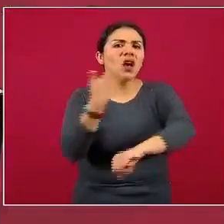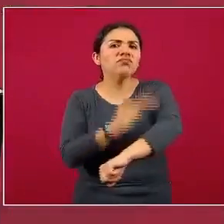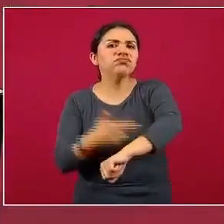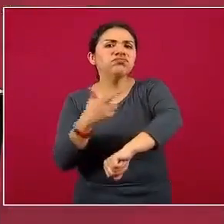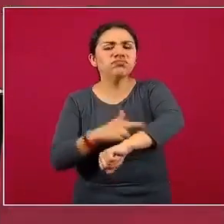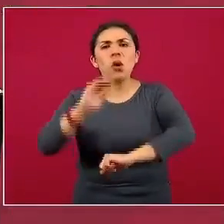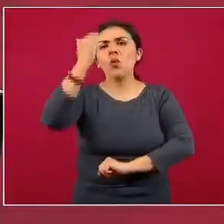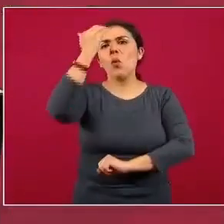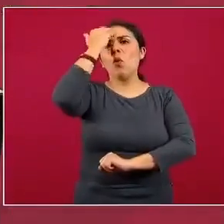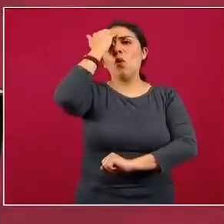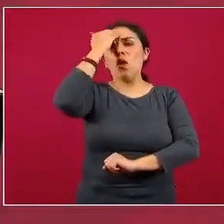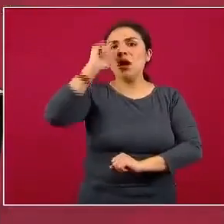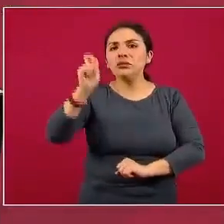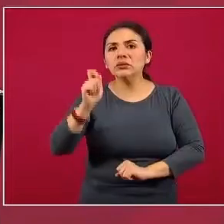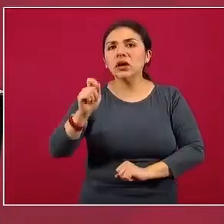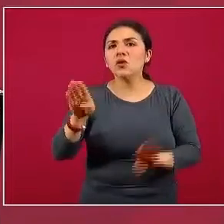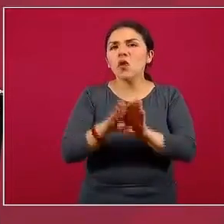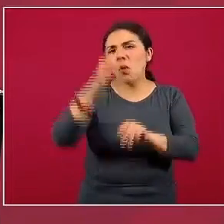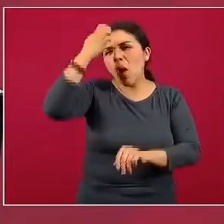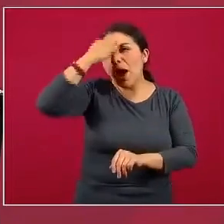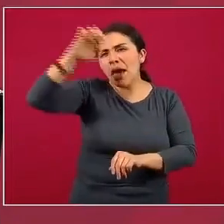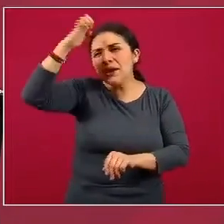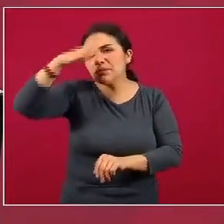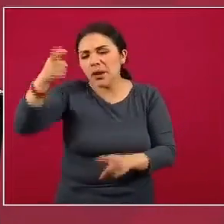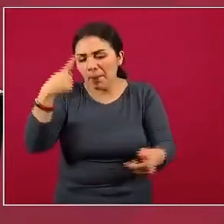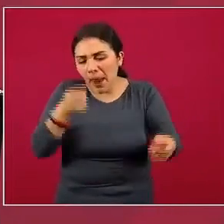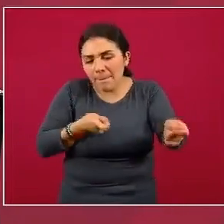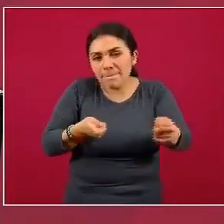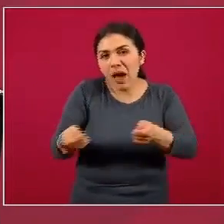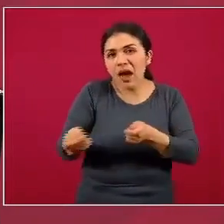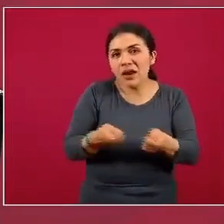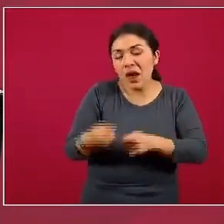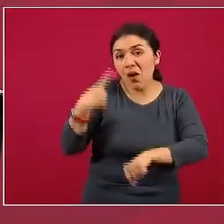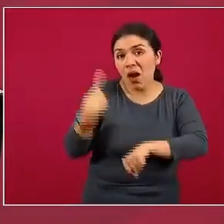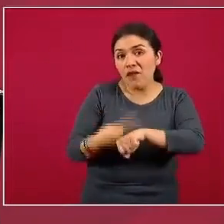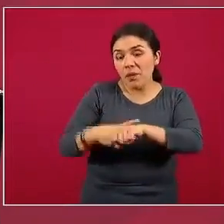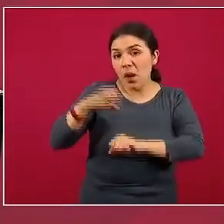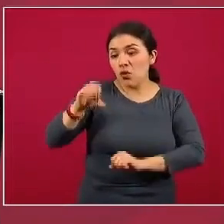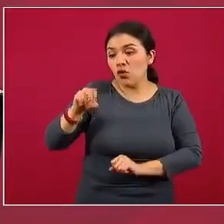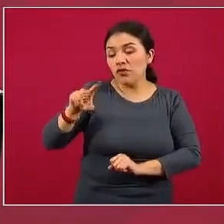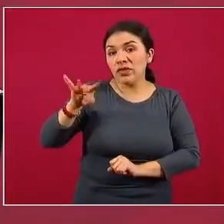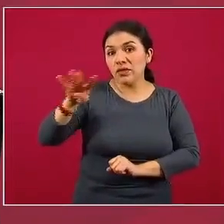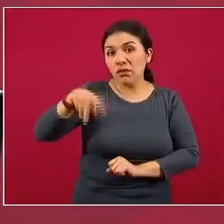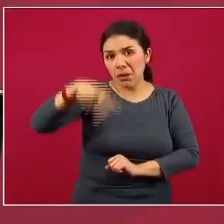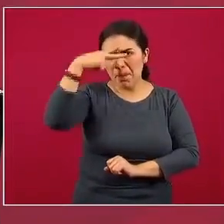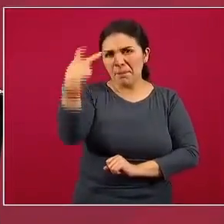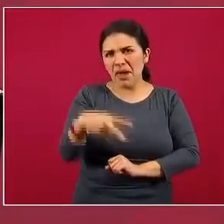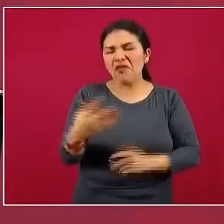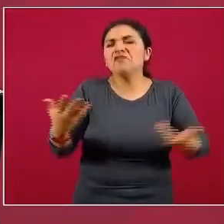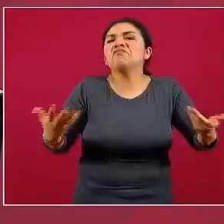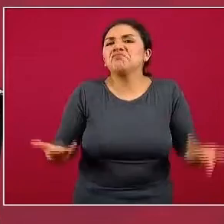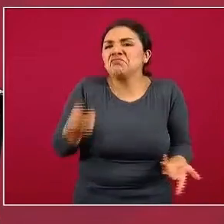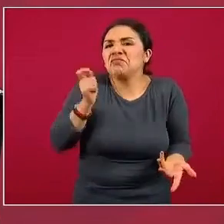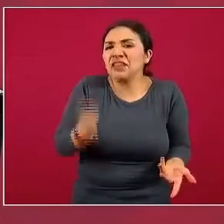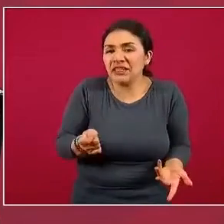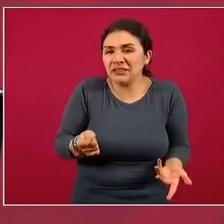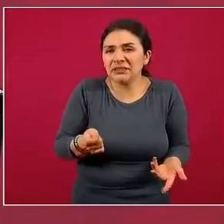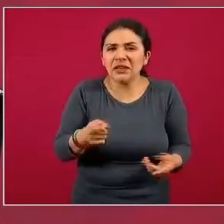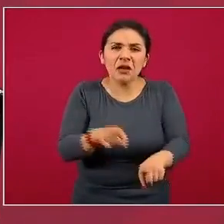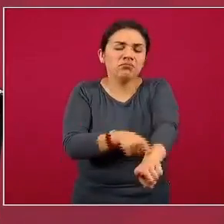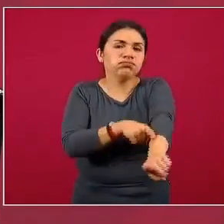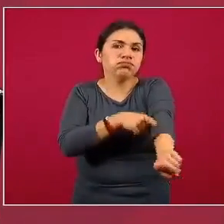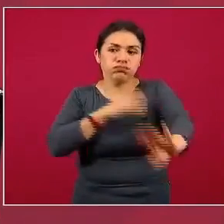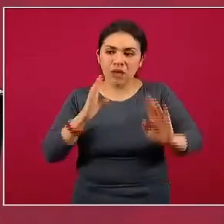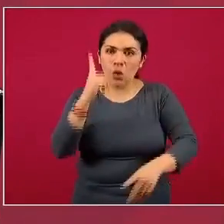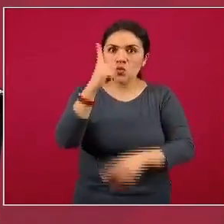conocimiento y el aprendizaje de la experiencia del manejo de la pandemia de COVID-19 en México a lo largo